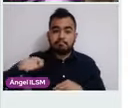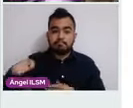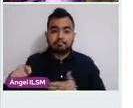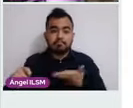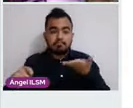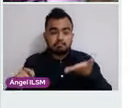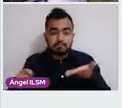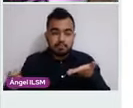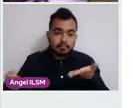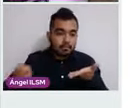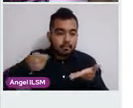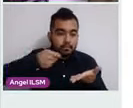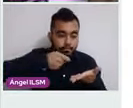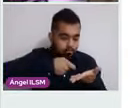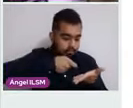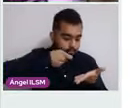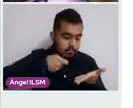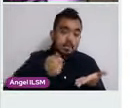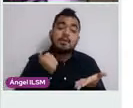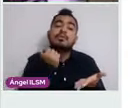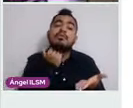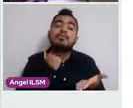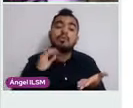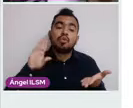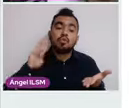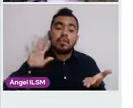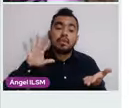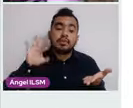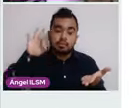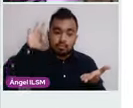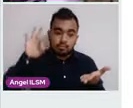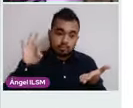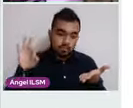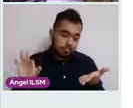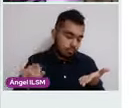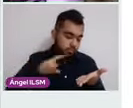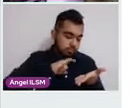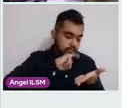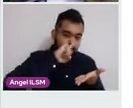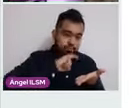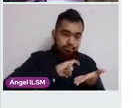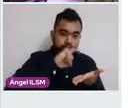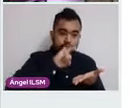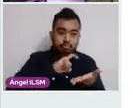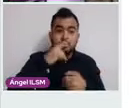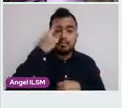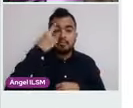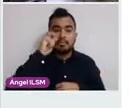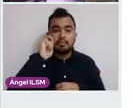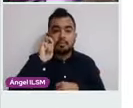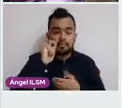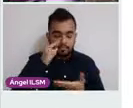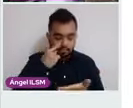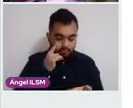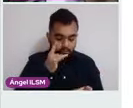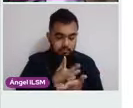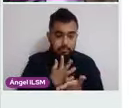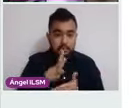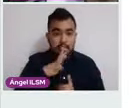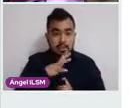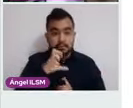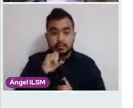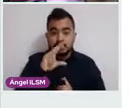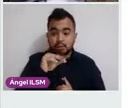una laminilla y se va a fijar con alcohol al 95%. Para la toma de híbridos, para detectar virus del papiloma humano,